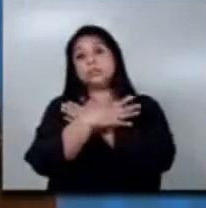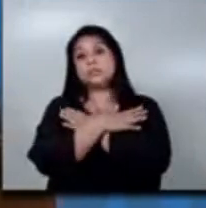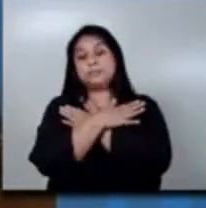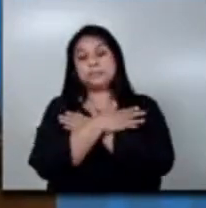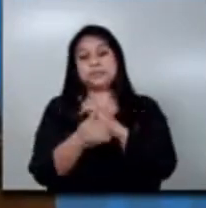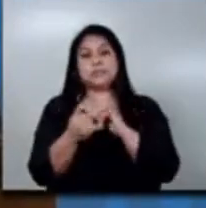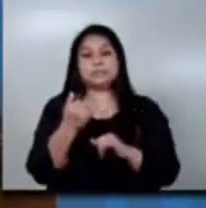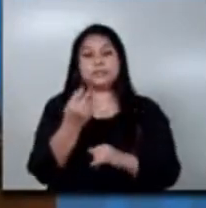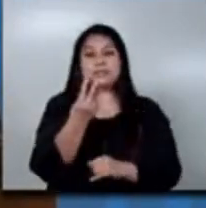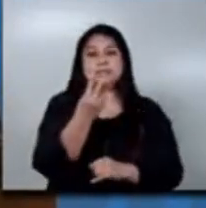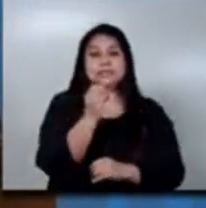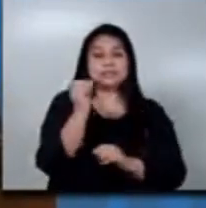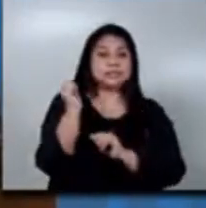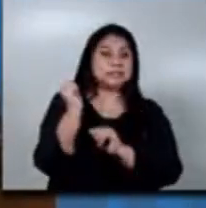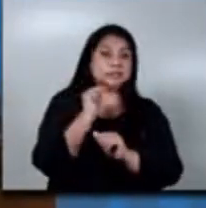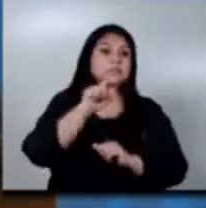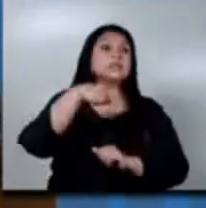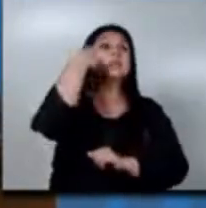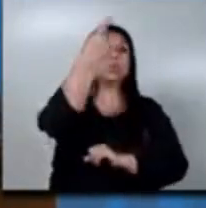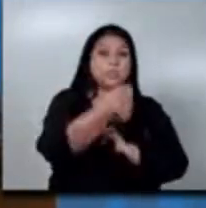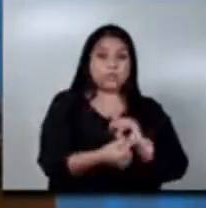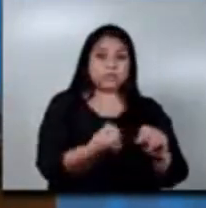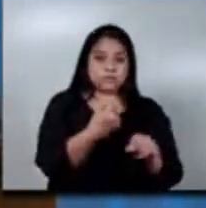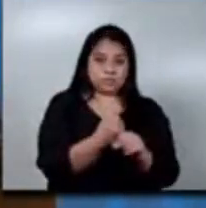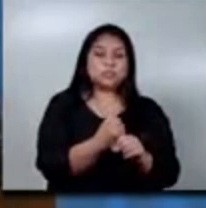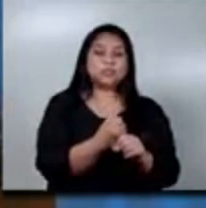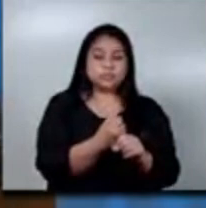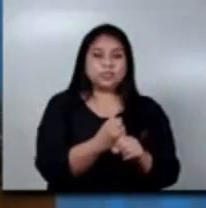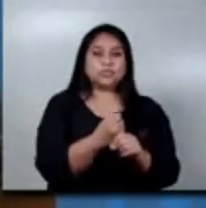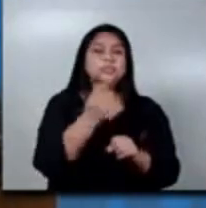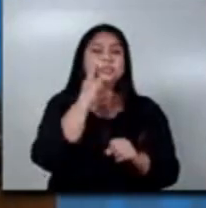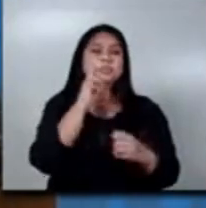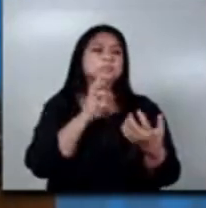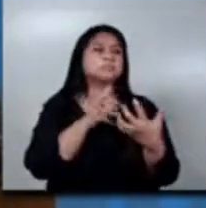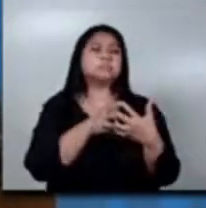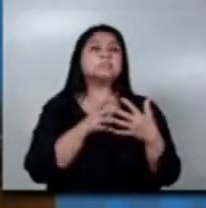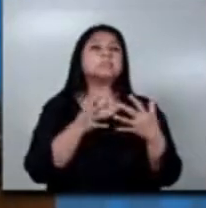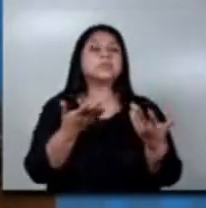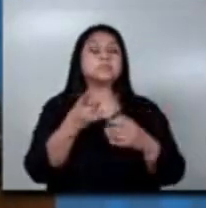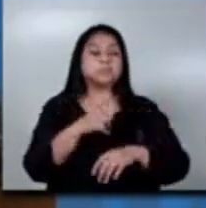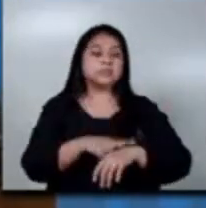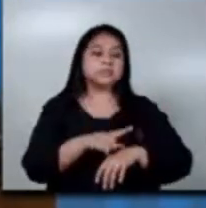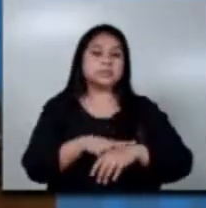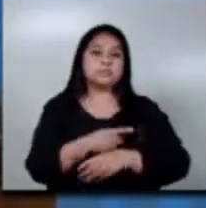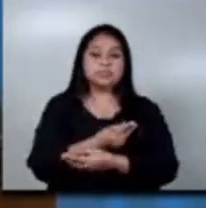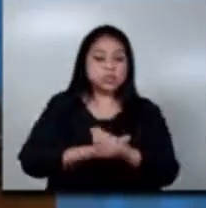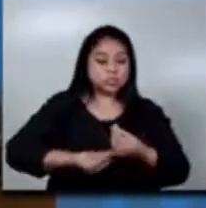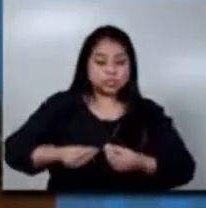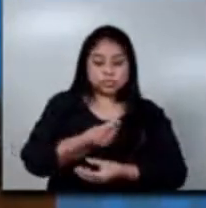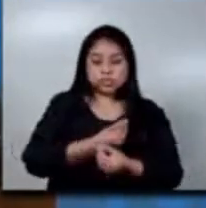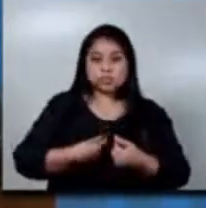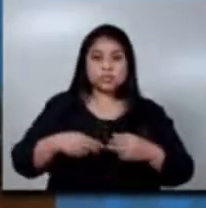30 de abril del siguiente año. Esto en consonancia con el ciclo de producción de los agricultores